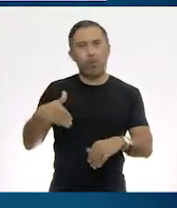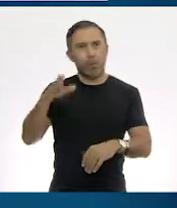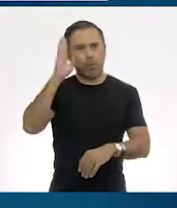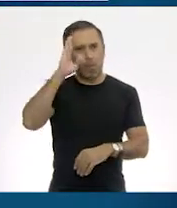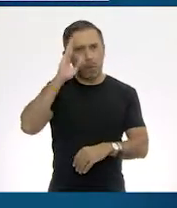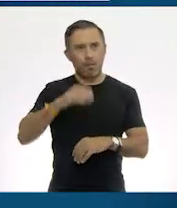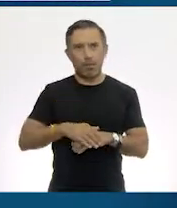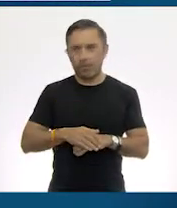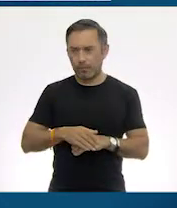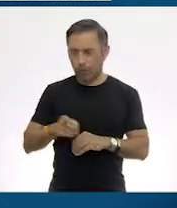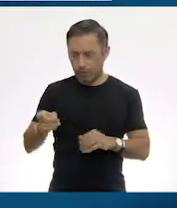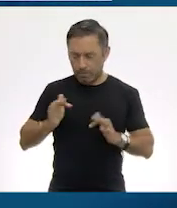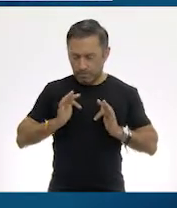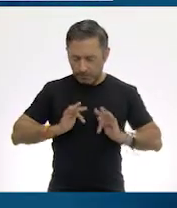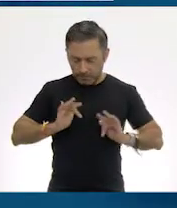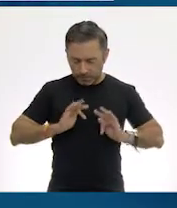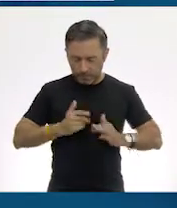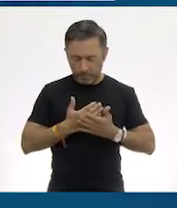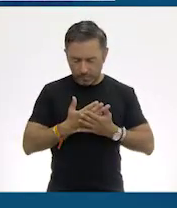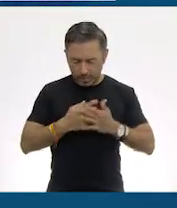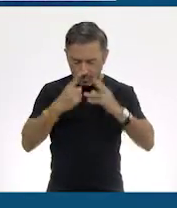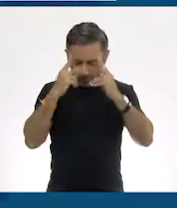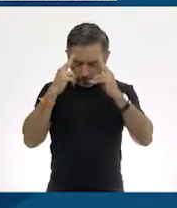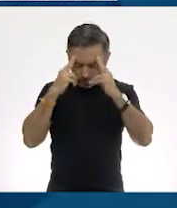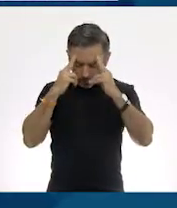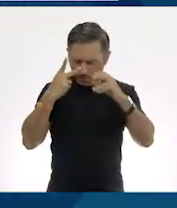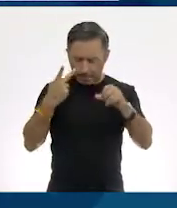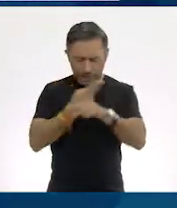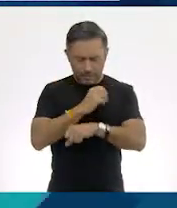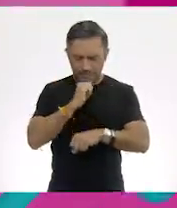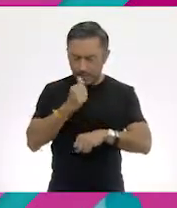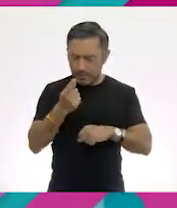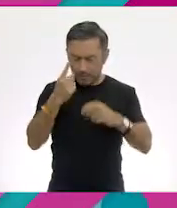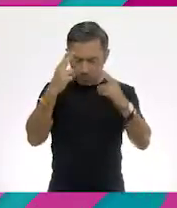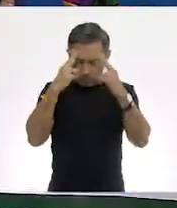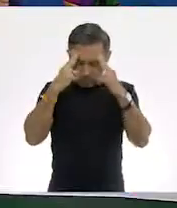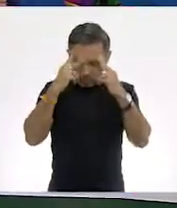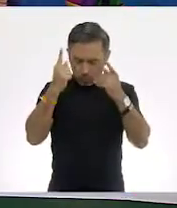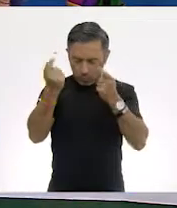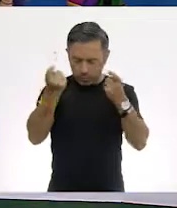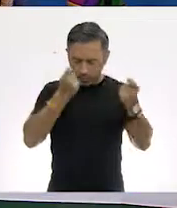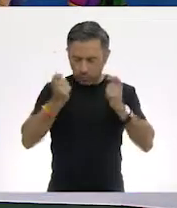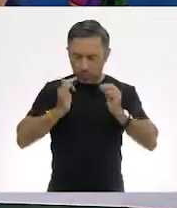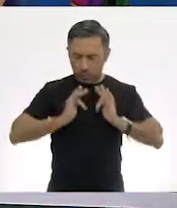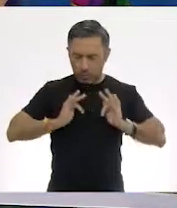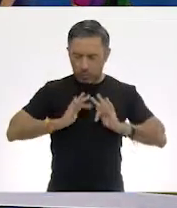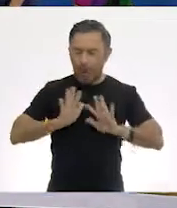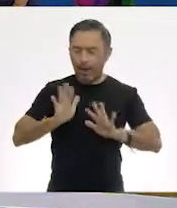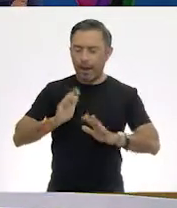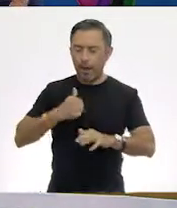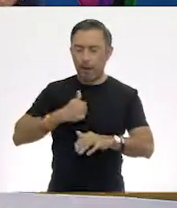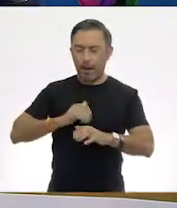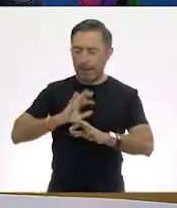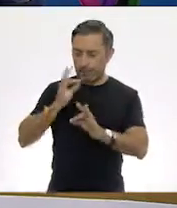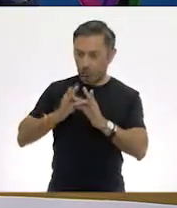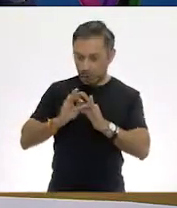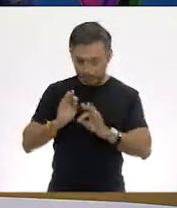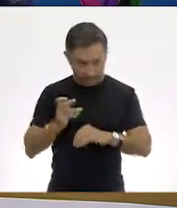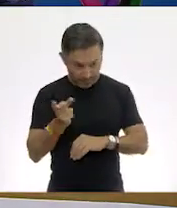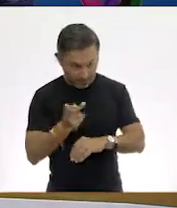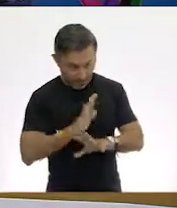Esto es un estado mental. No pasa nada. Si no me concentro, nada de frustración, nada. Ok, estoy listo. La que sigue. ¿Están listos?